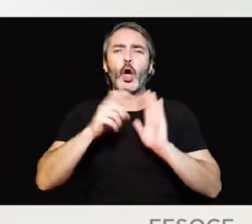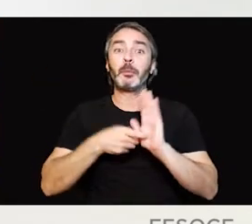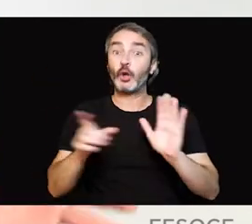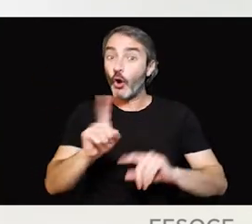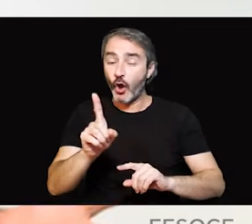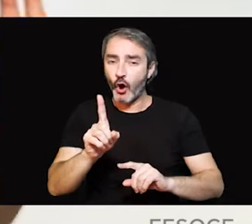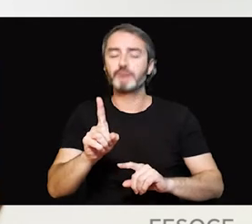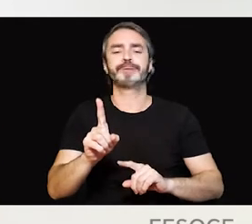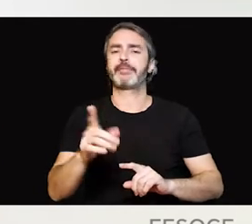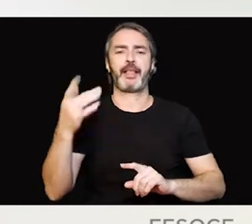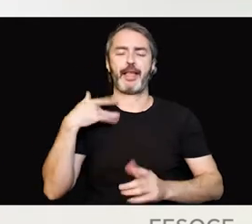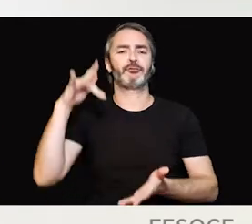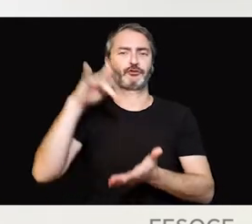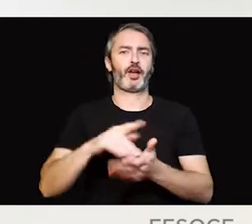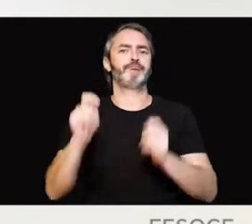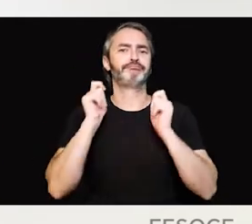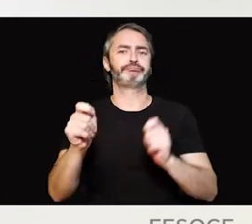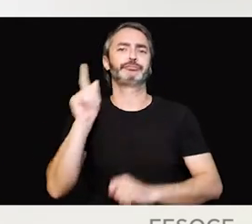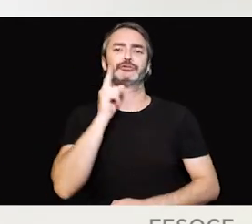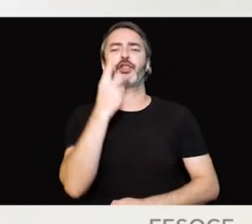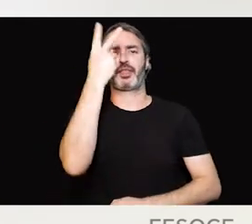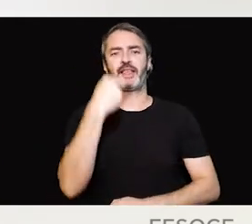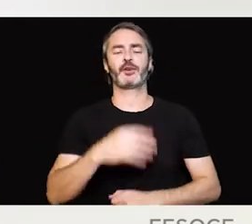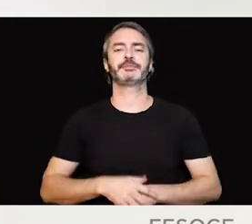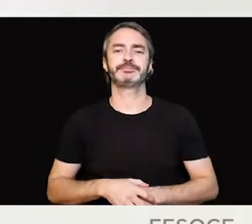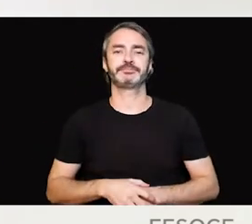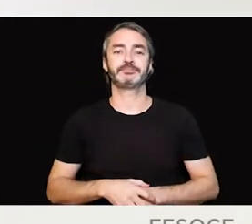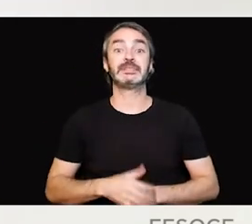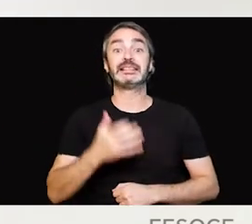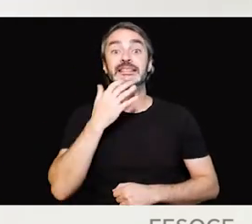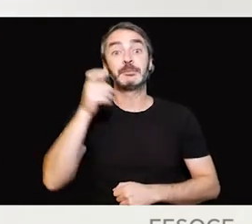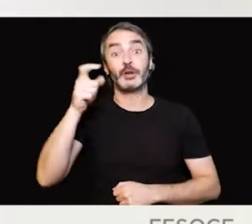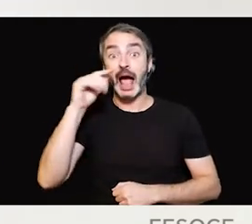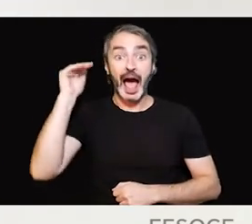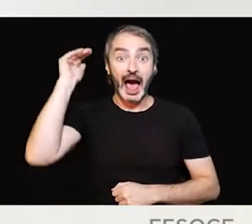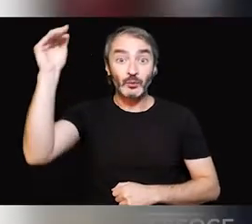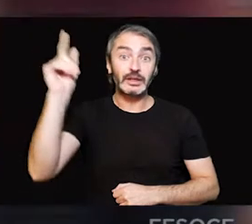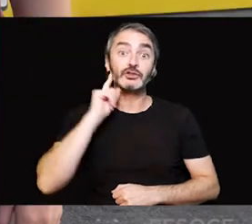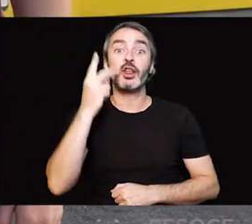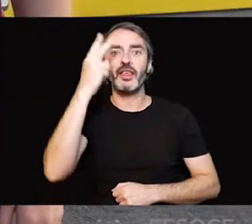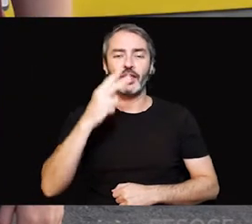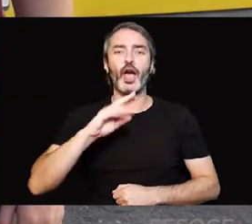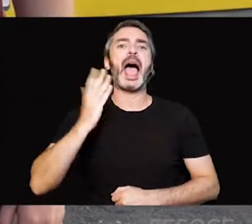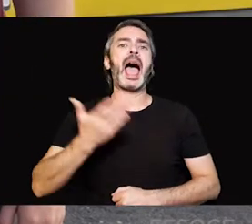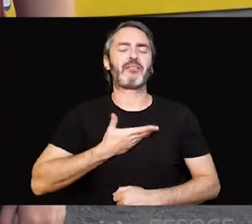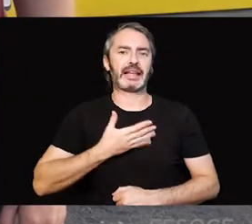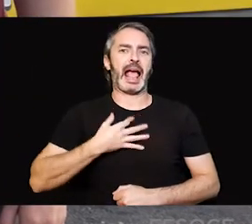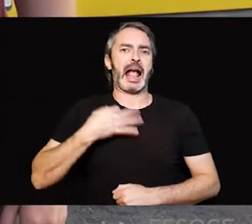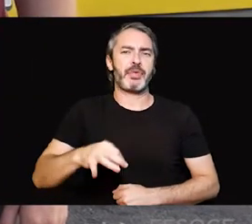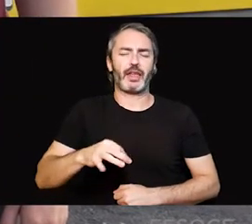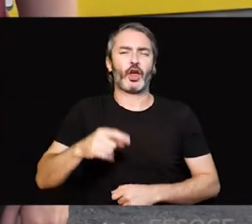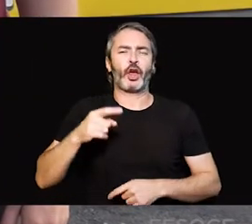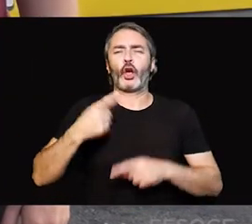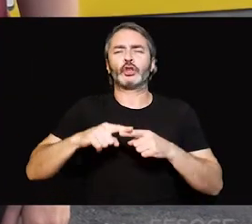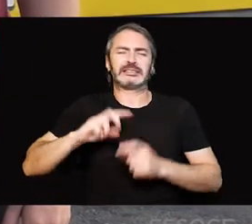totales, ya tenemos un caso de sordoceguera. Si es en una persona adulta, la sordoceguera puede afectar la capacidad de